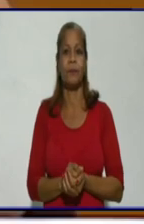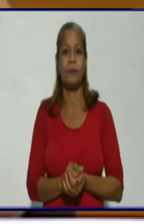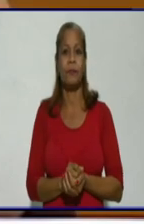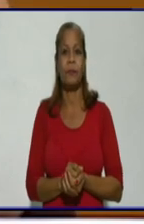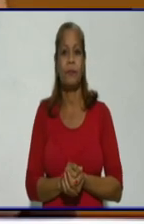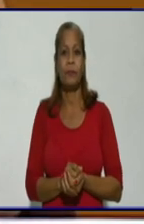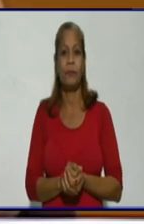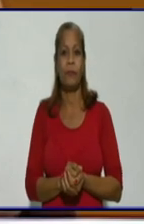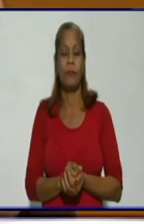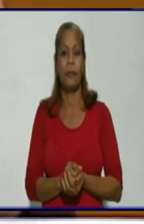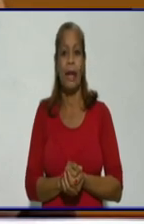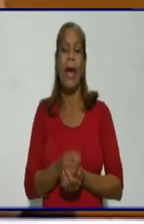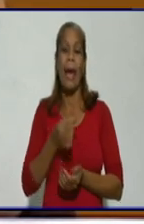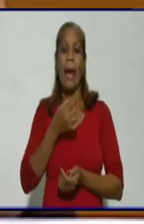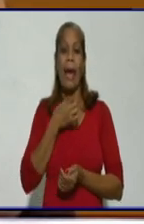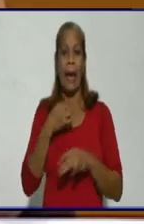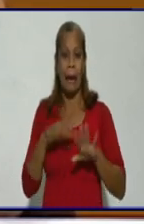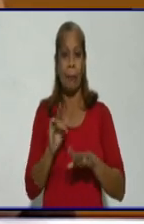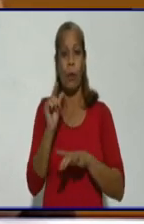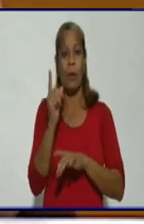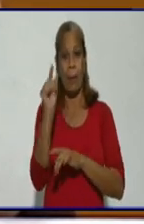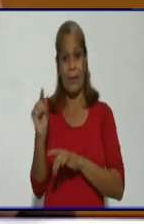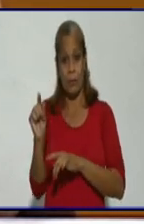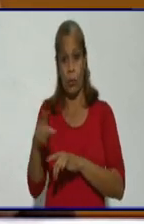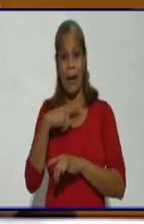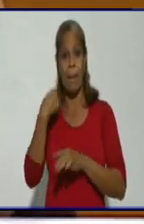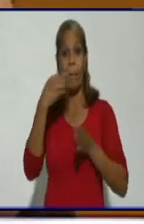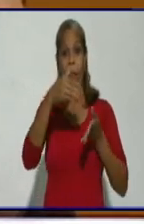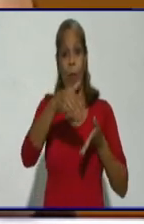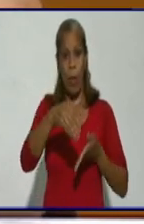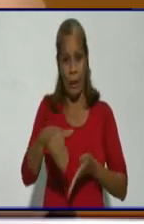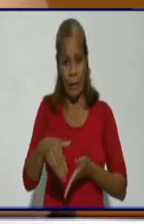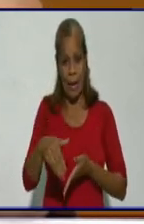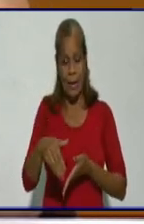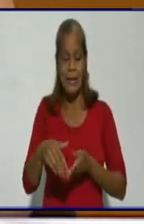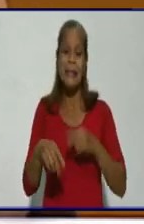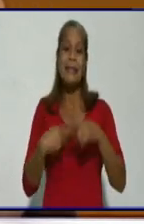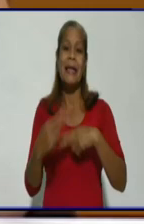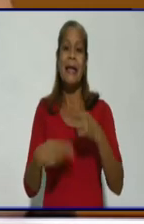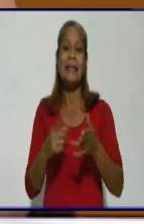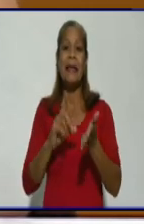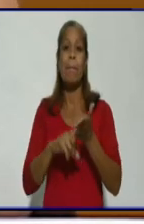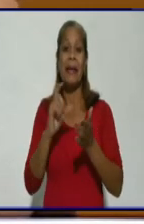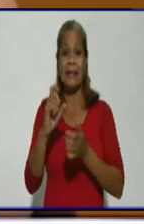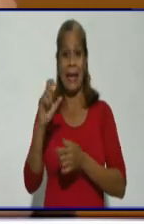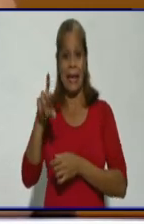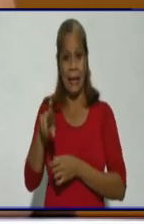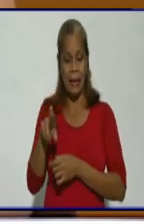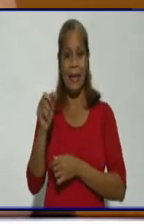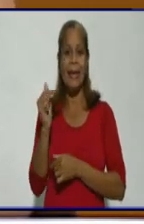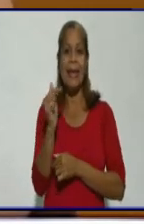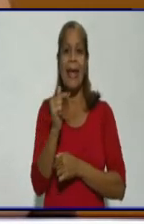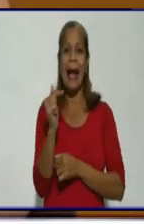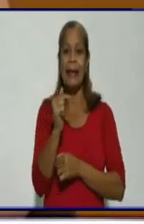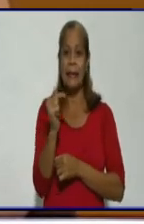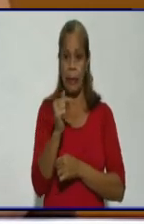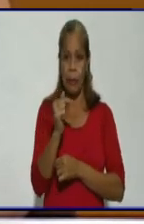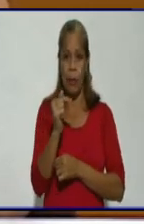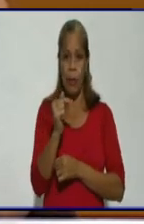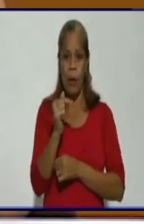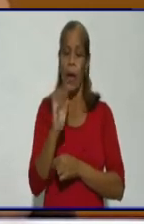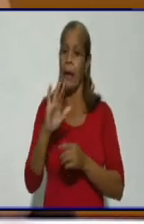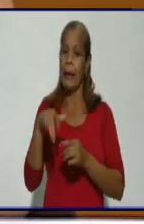explicación. El paciente al momento de fallecer era PCR negativo, el paciente no falleció por la COVID.